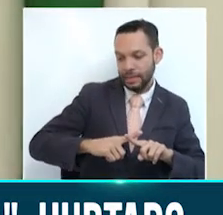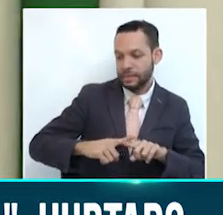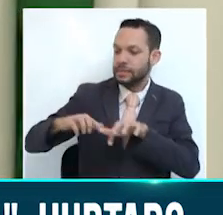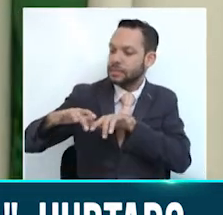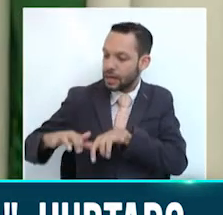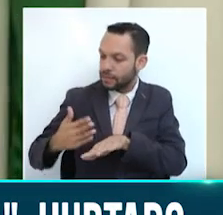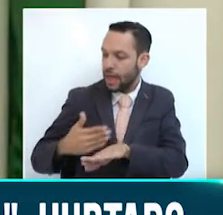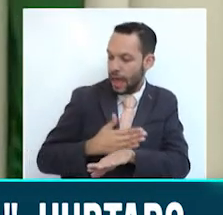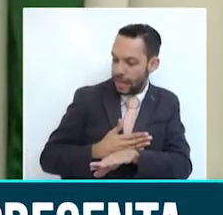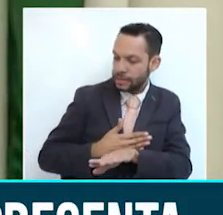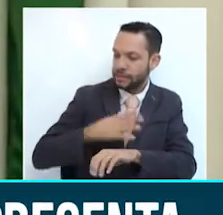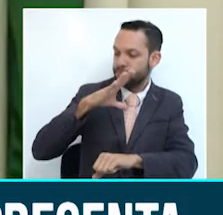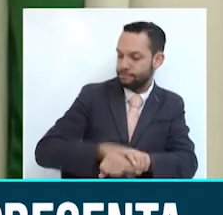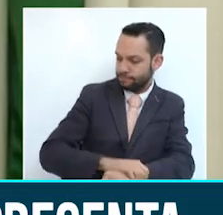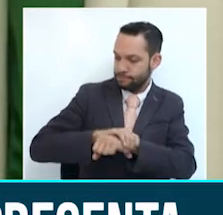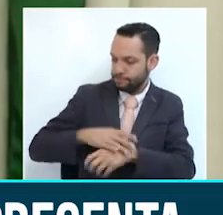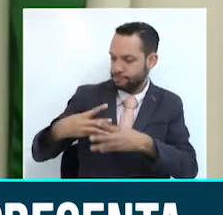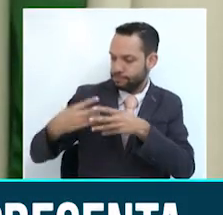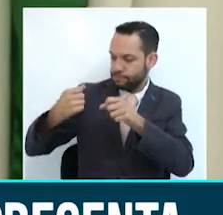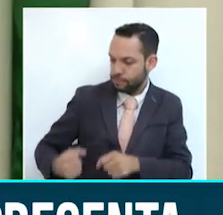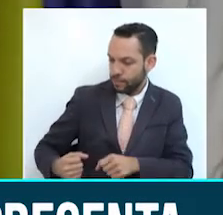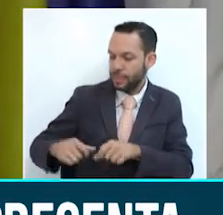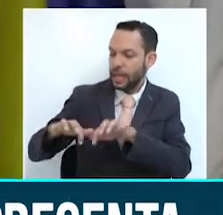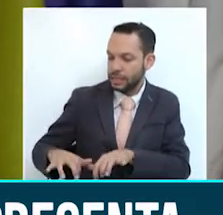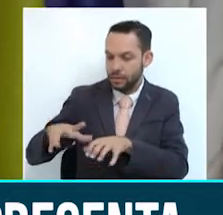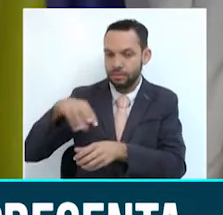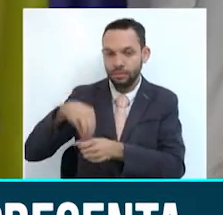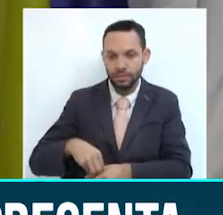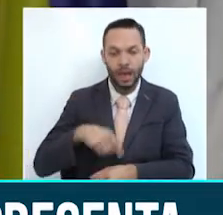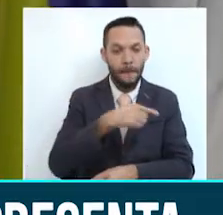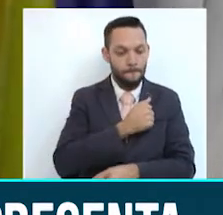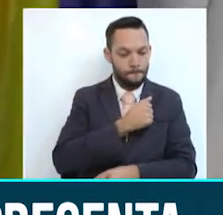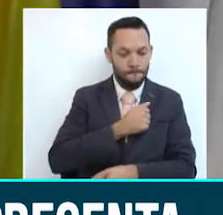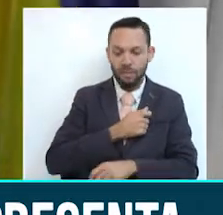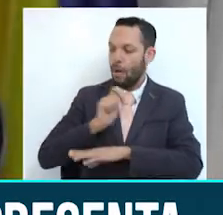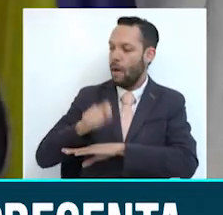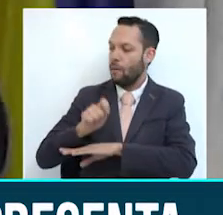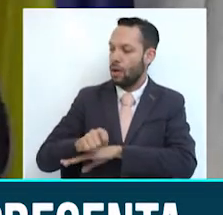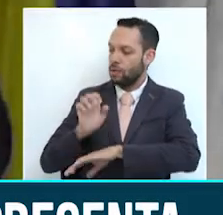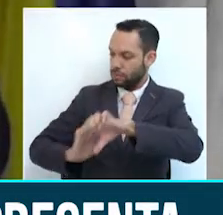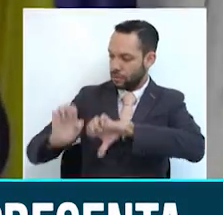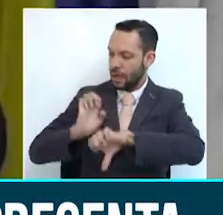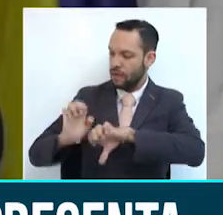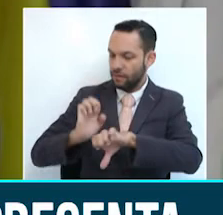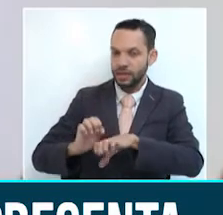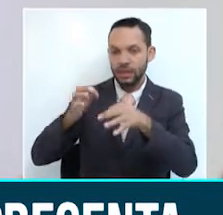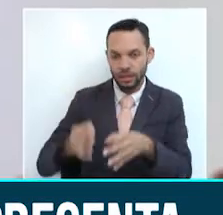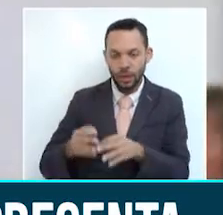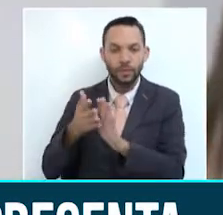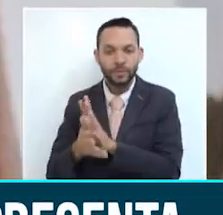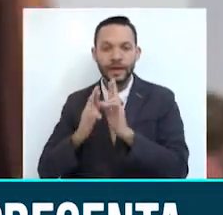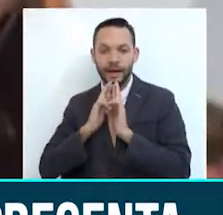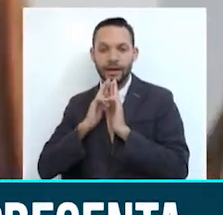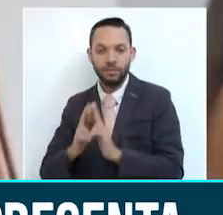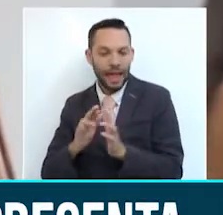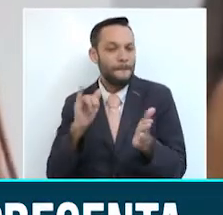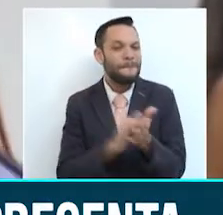capturados en diciembre del año pasado y que está ejerciendo su derecho a la legítima defensa a través del abogado Jaime Lombana. Lombana es el